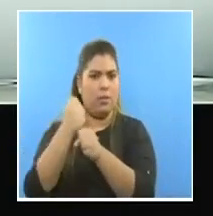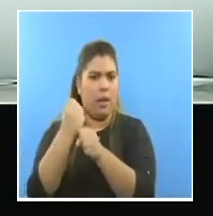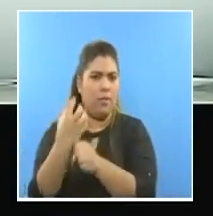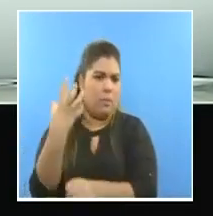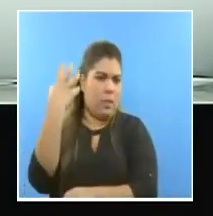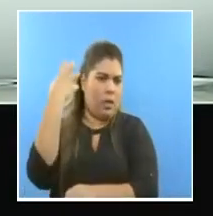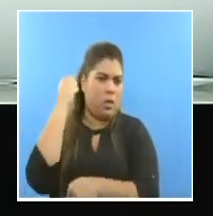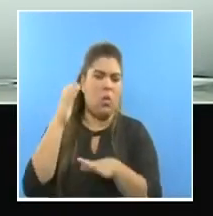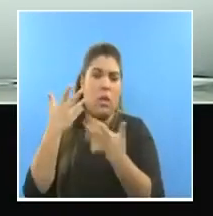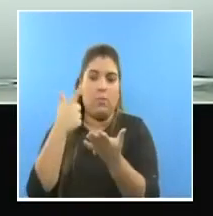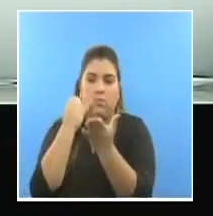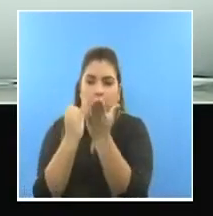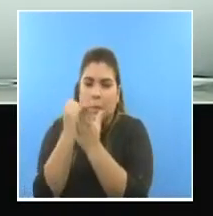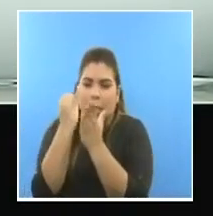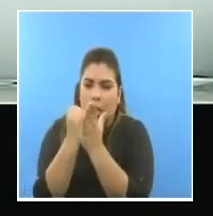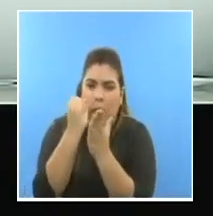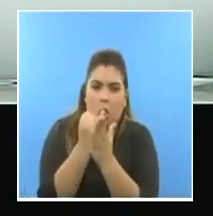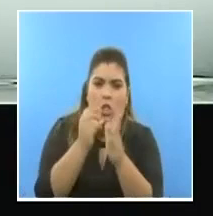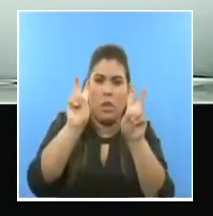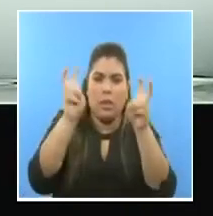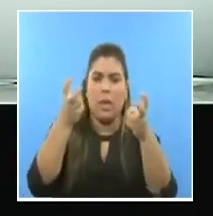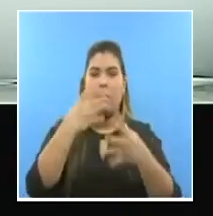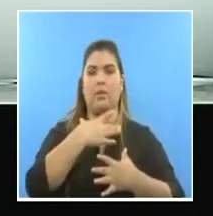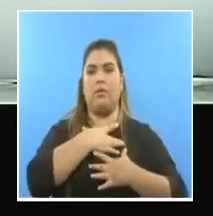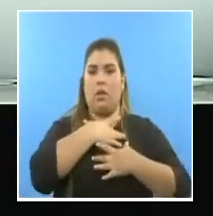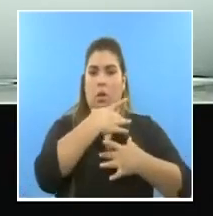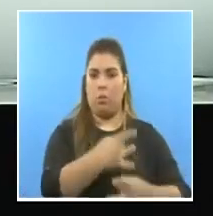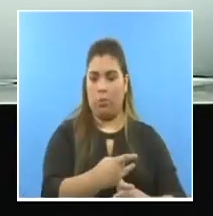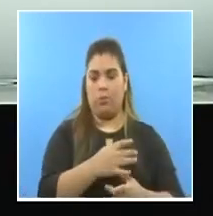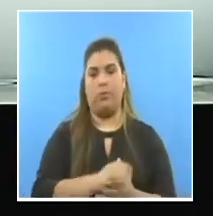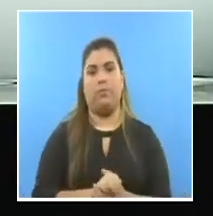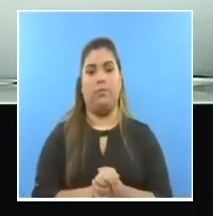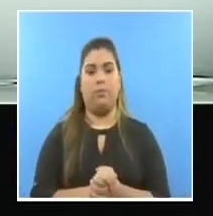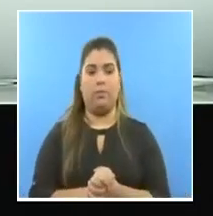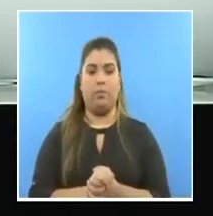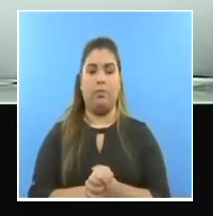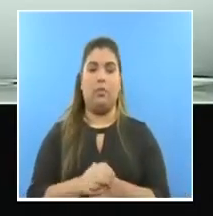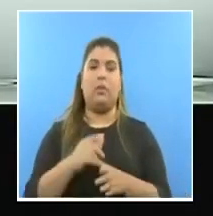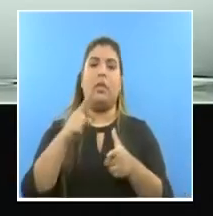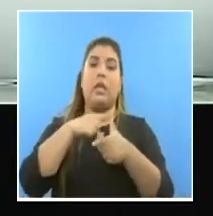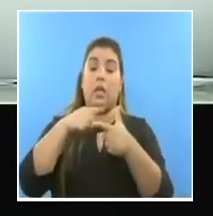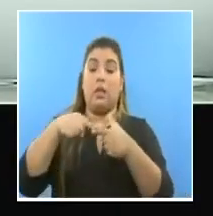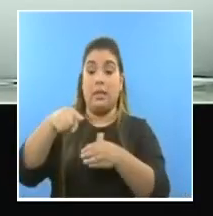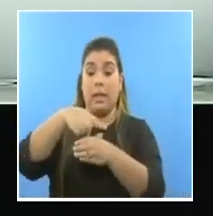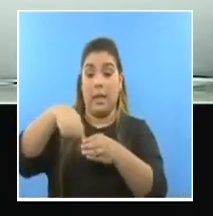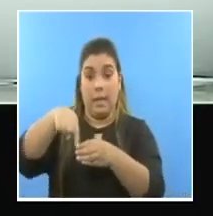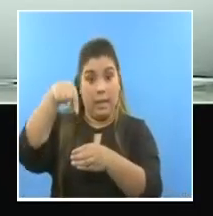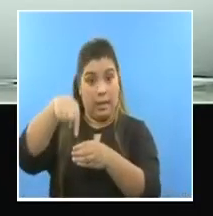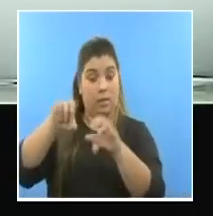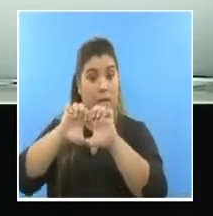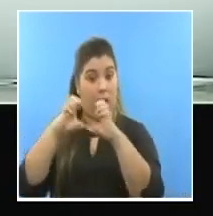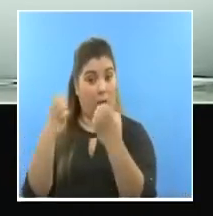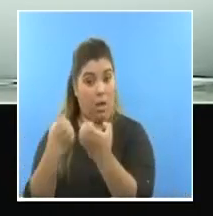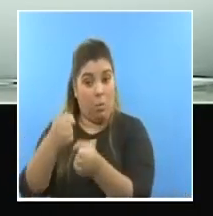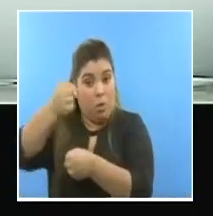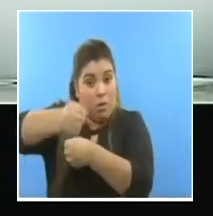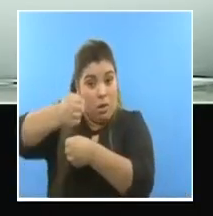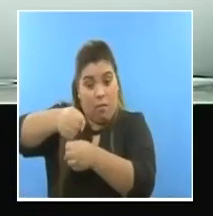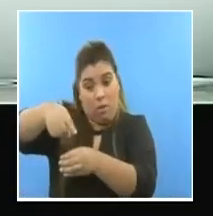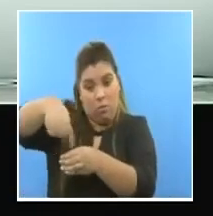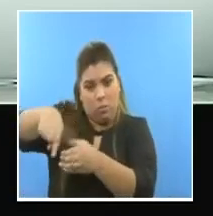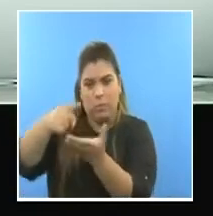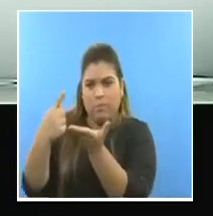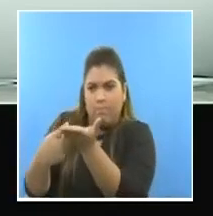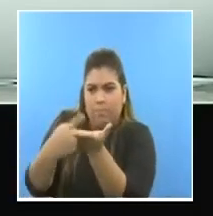Tenemos la misión de aconsejarlo en la adopción de estrategias efectivas para continuar la